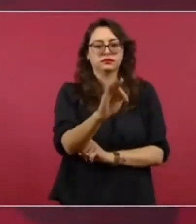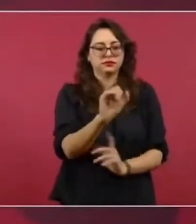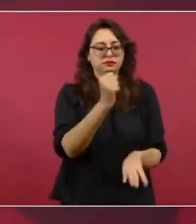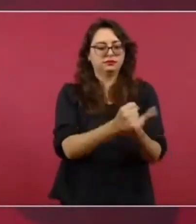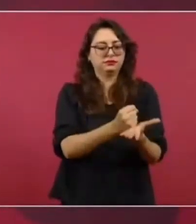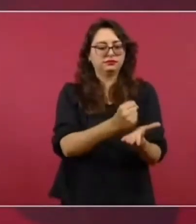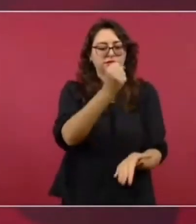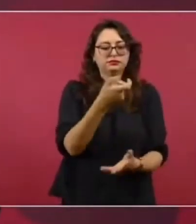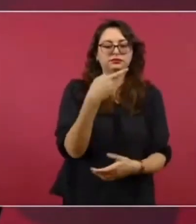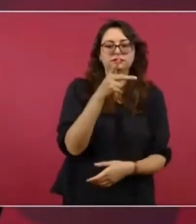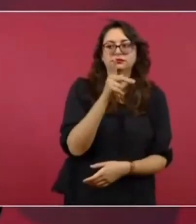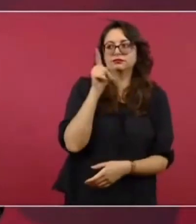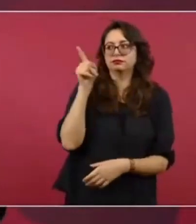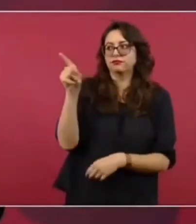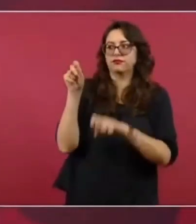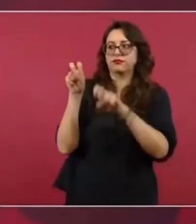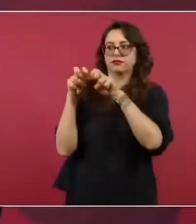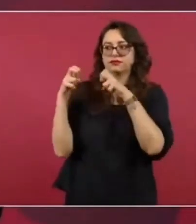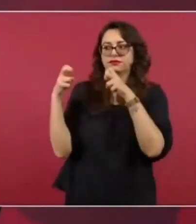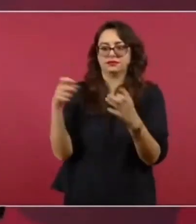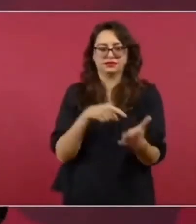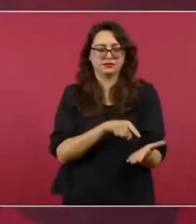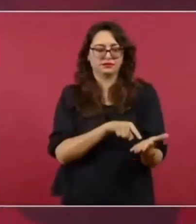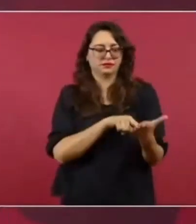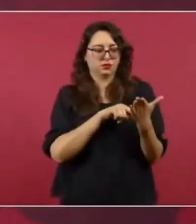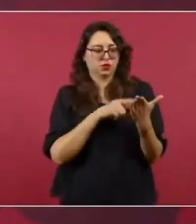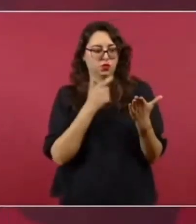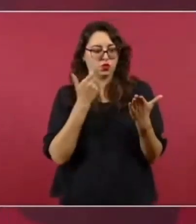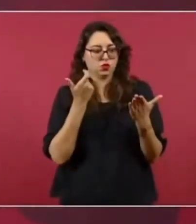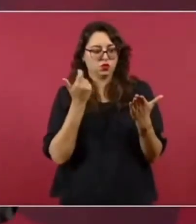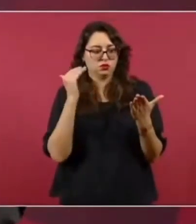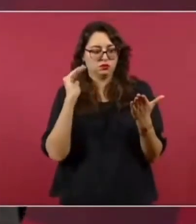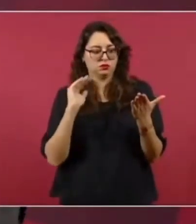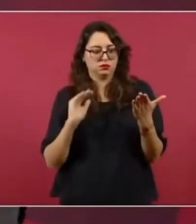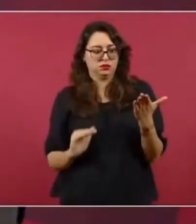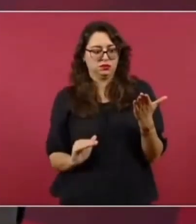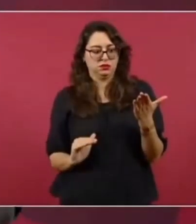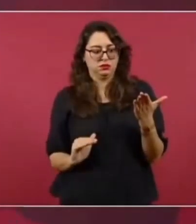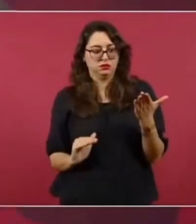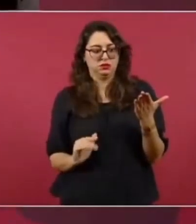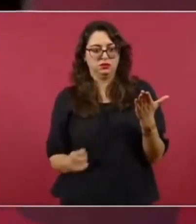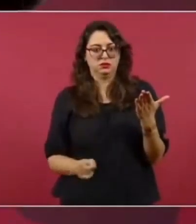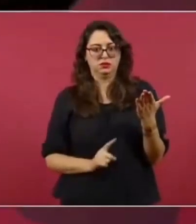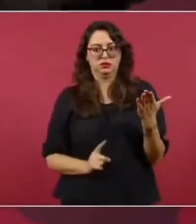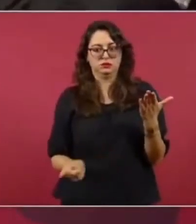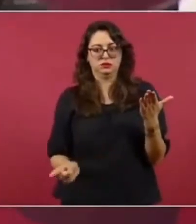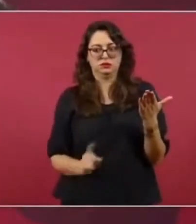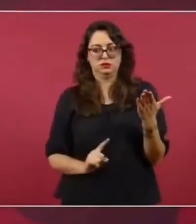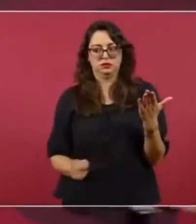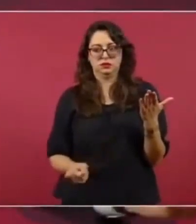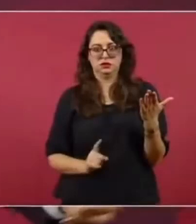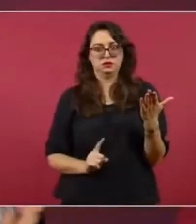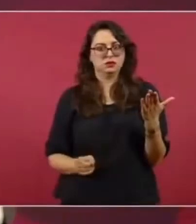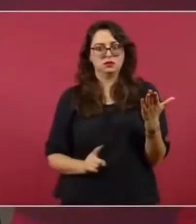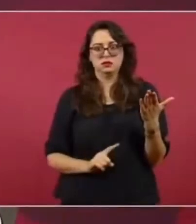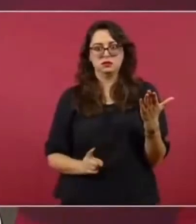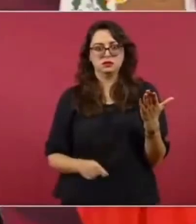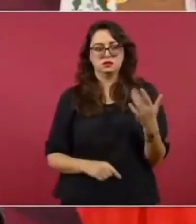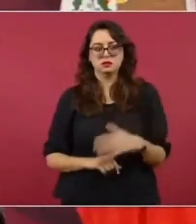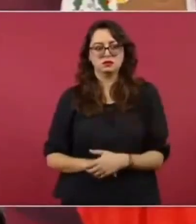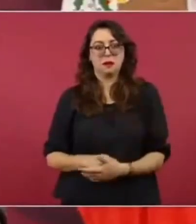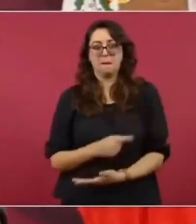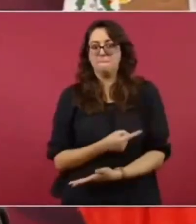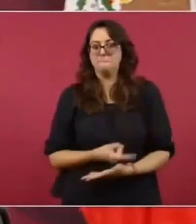iba a establecer iba a sembrar un precedente y les iba a afectar a ellos a los ministros